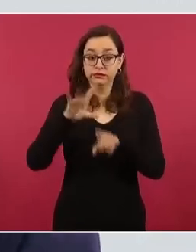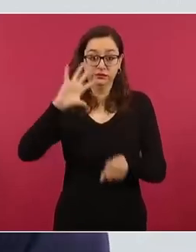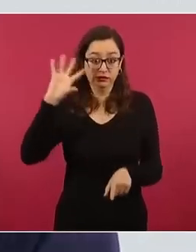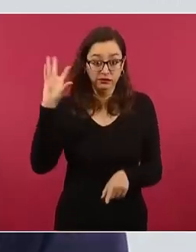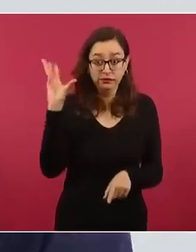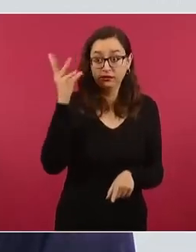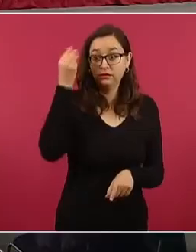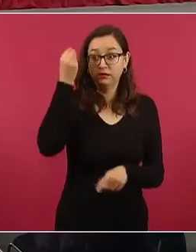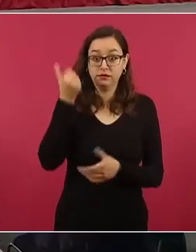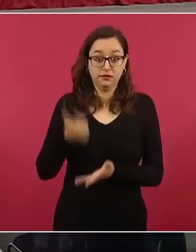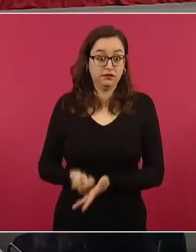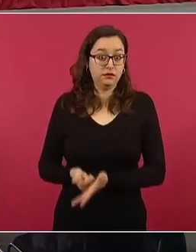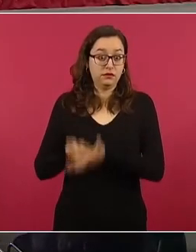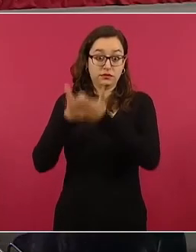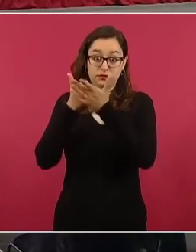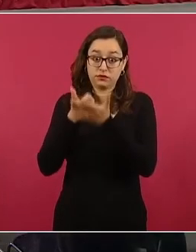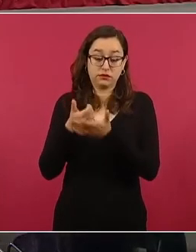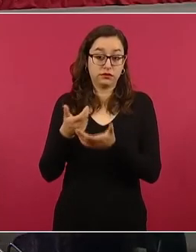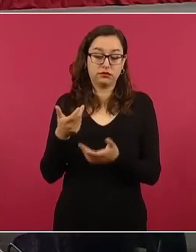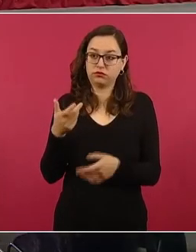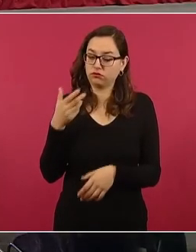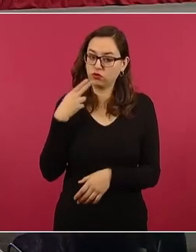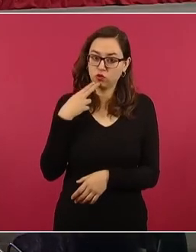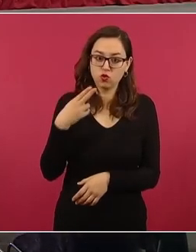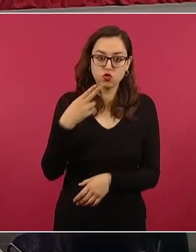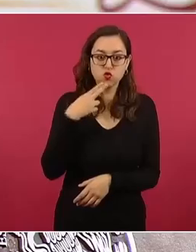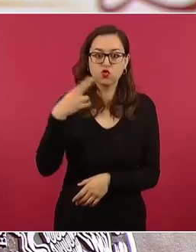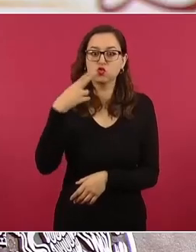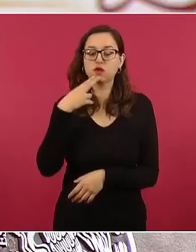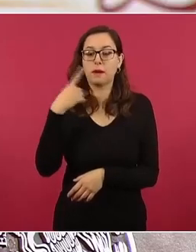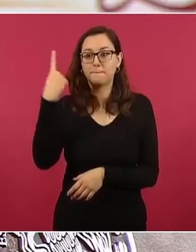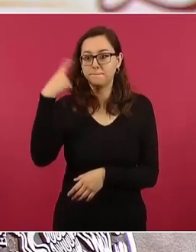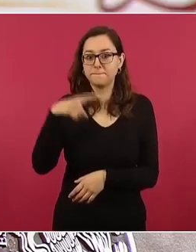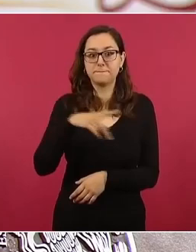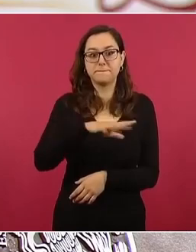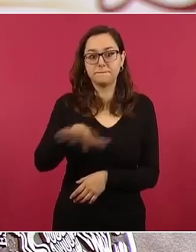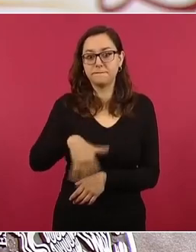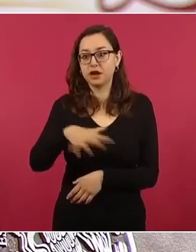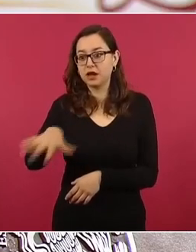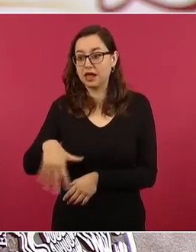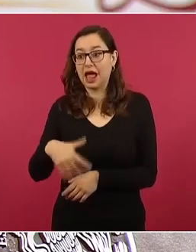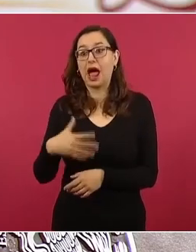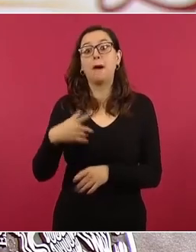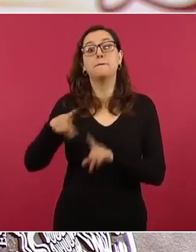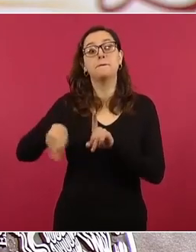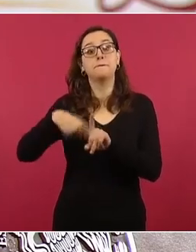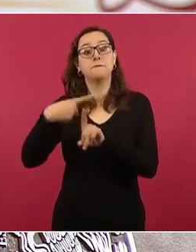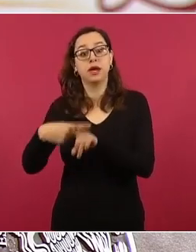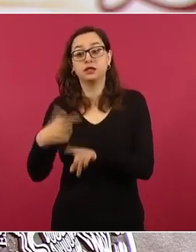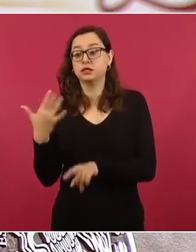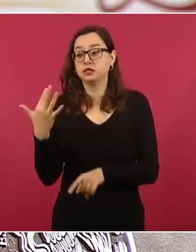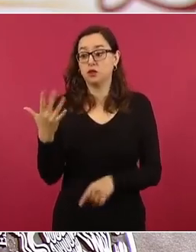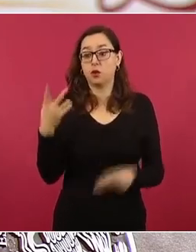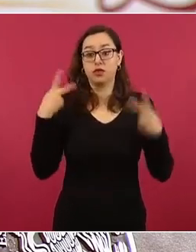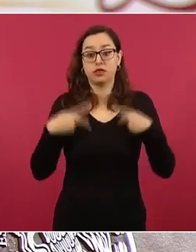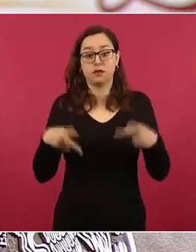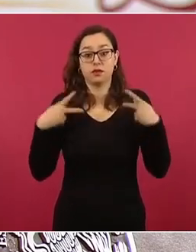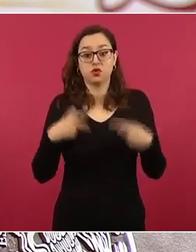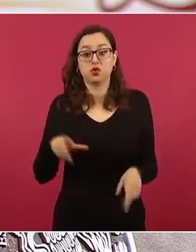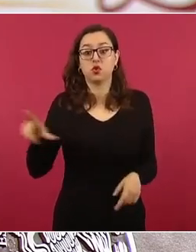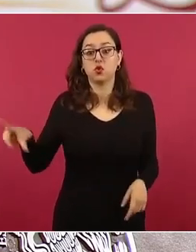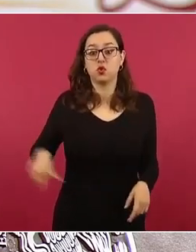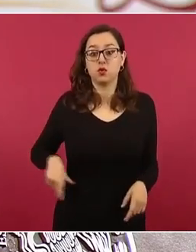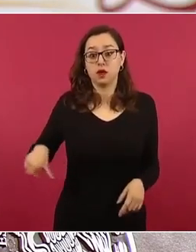importante al que hemos tenido acceso, donde además de más de 50 personas del gobierno federal y de la